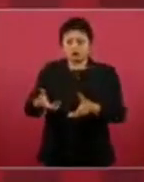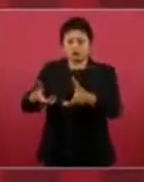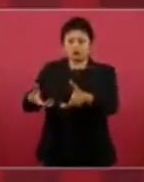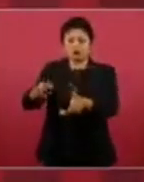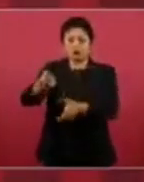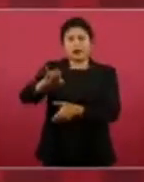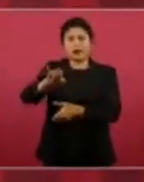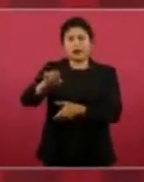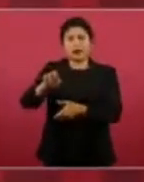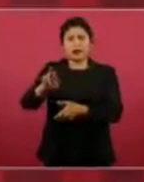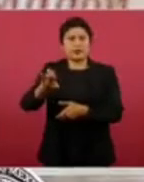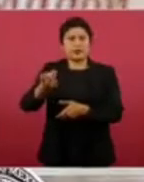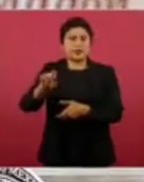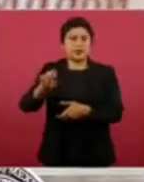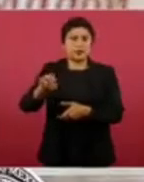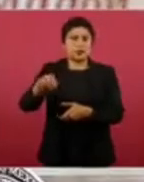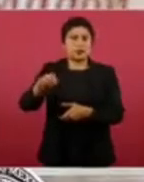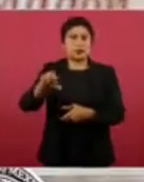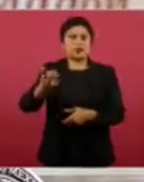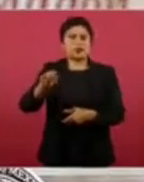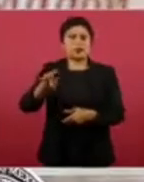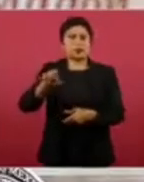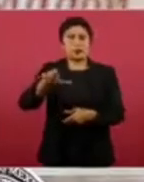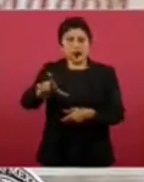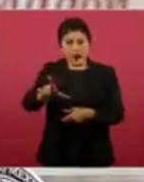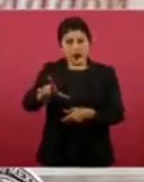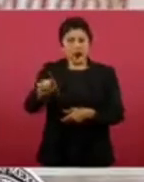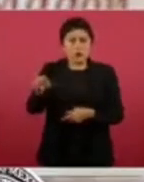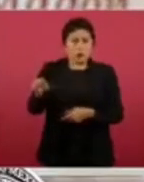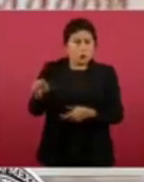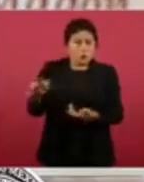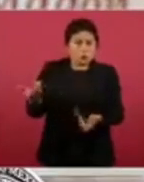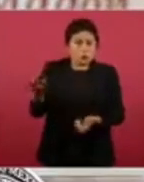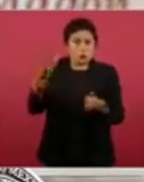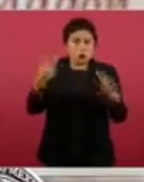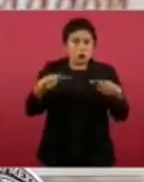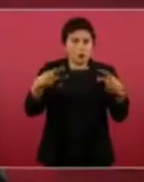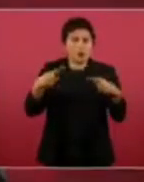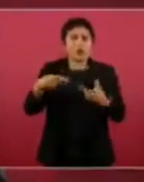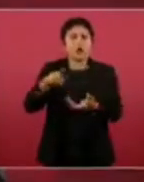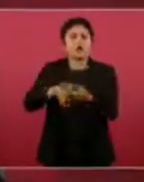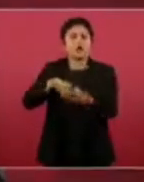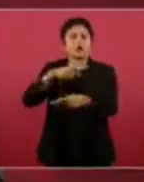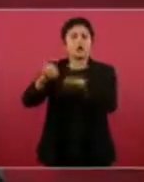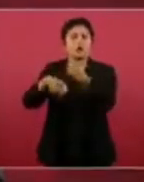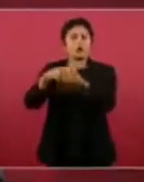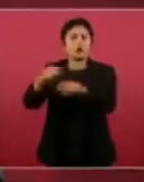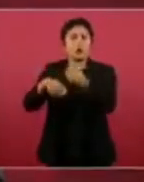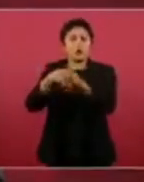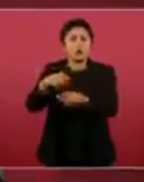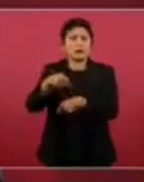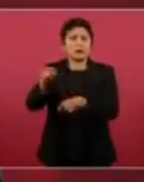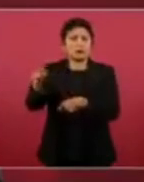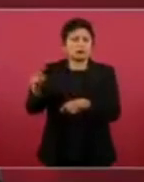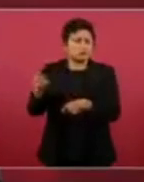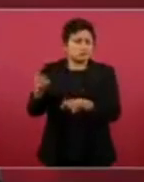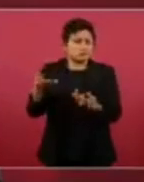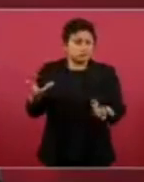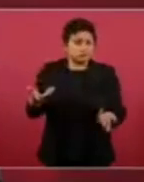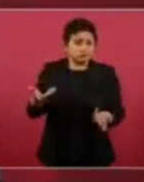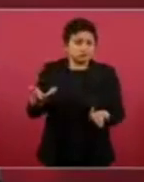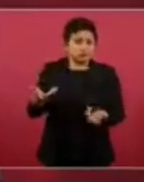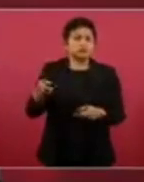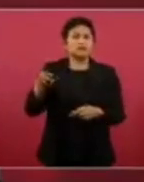Nacional, en un establecimiento comercial haciendo un control remoto que